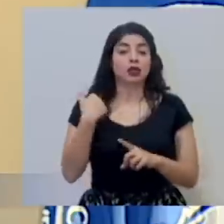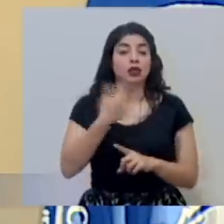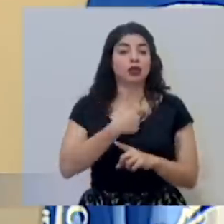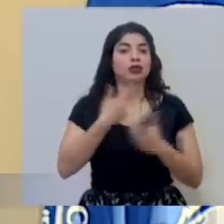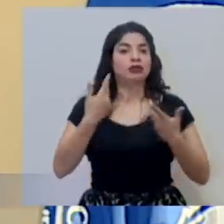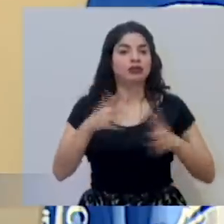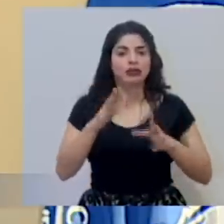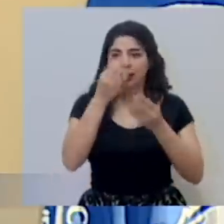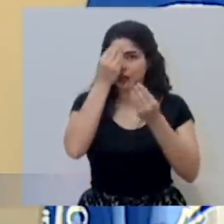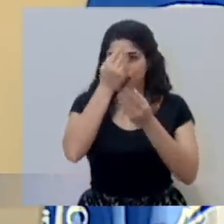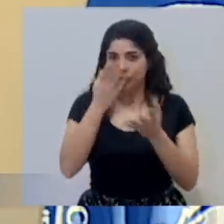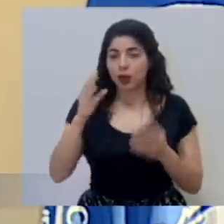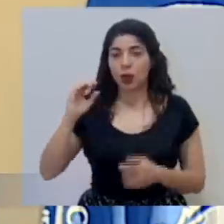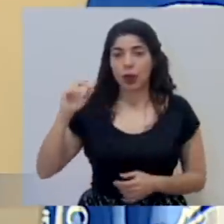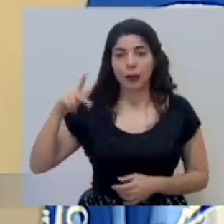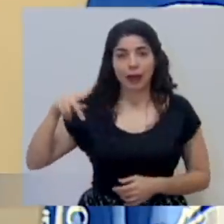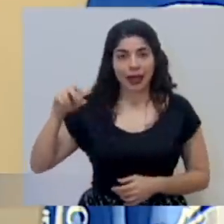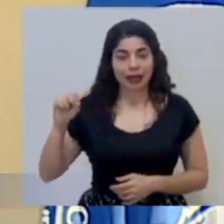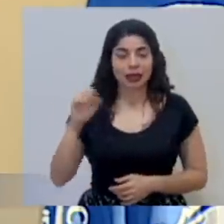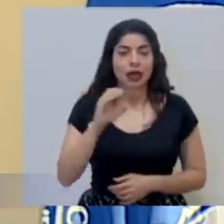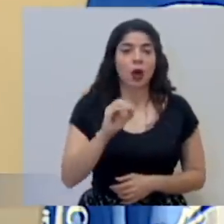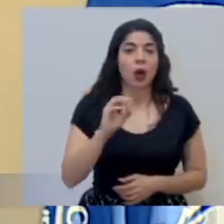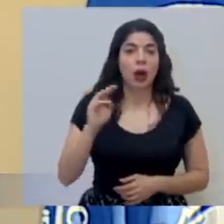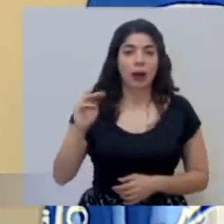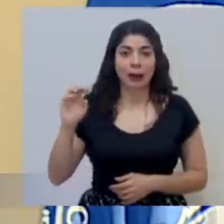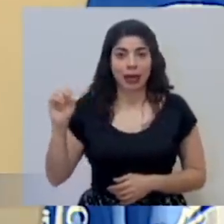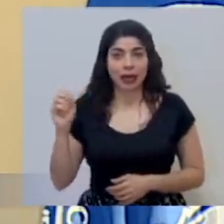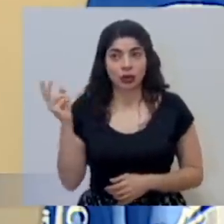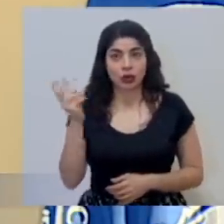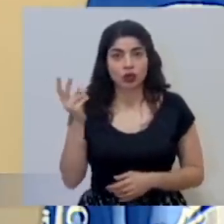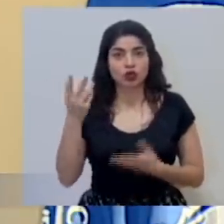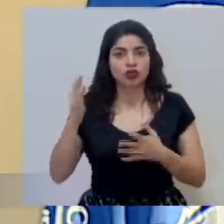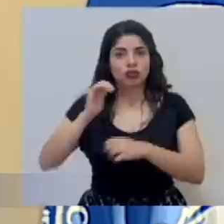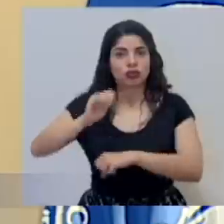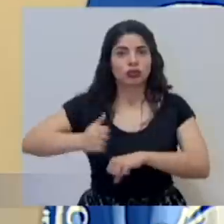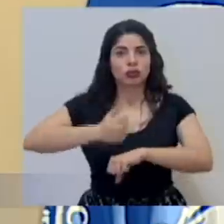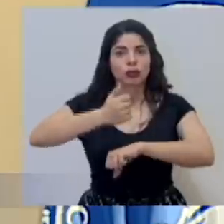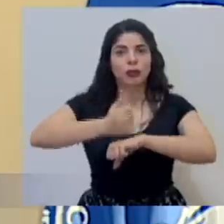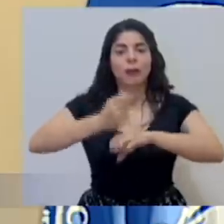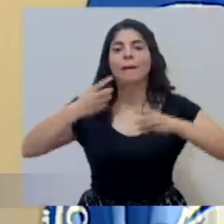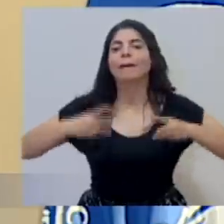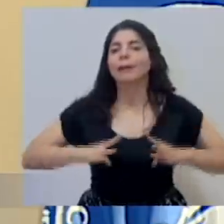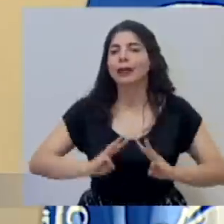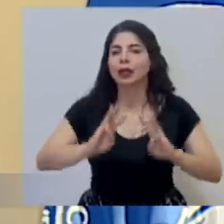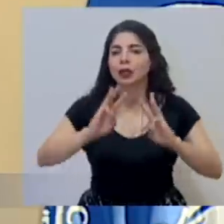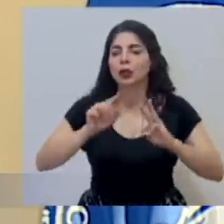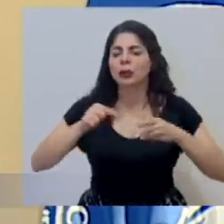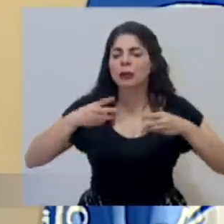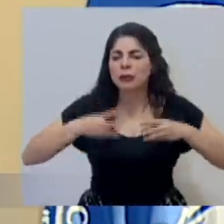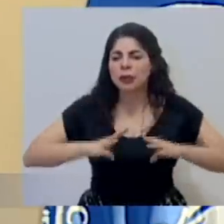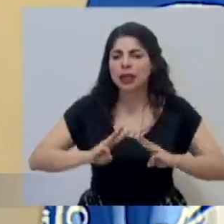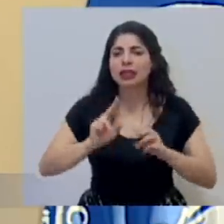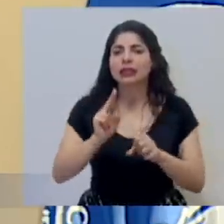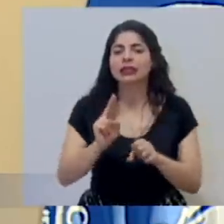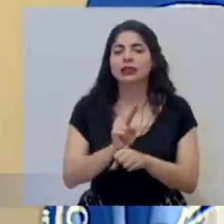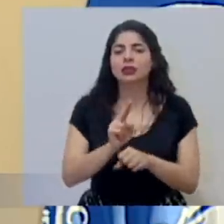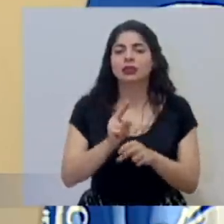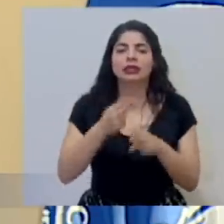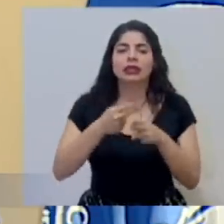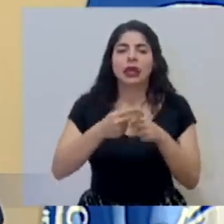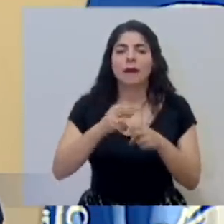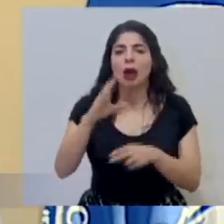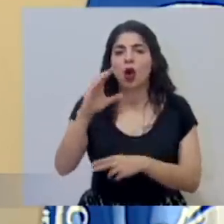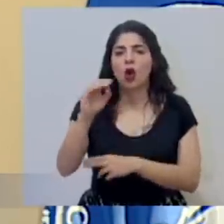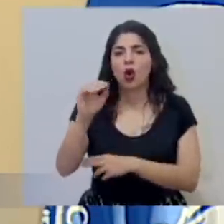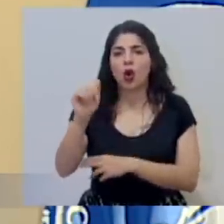indicado que OPS OMS ha establecido un mecanismo también a través que se llama COVAX que es a